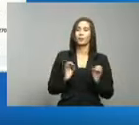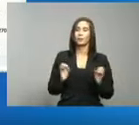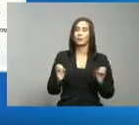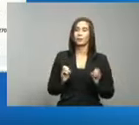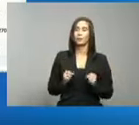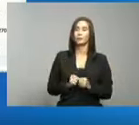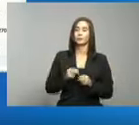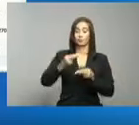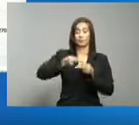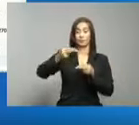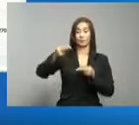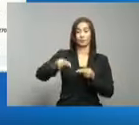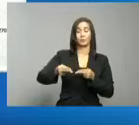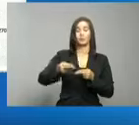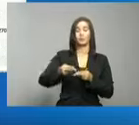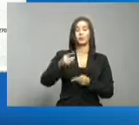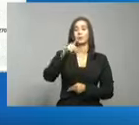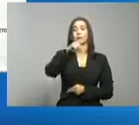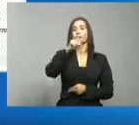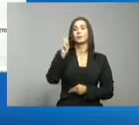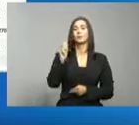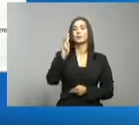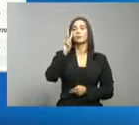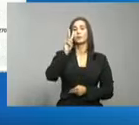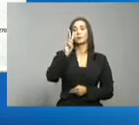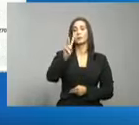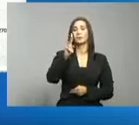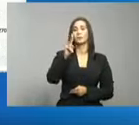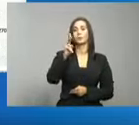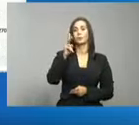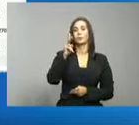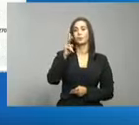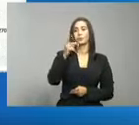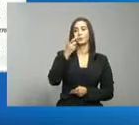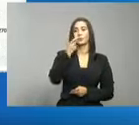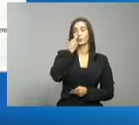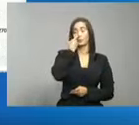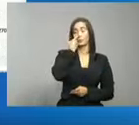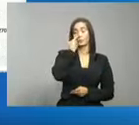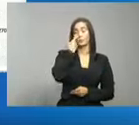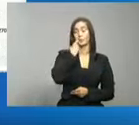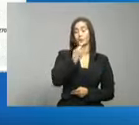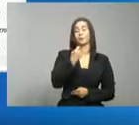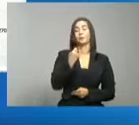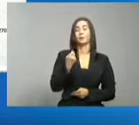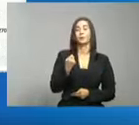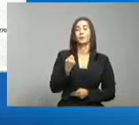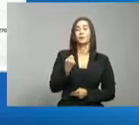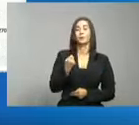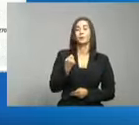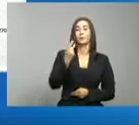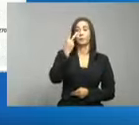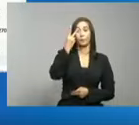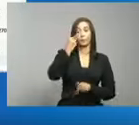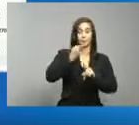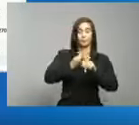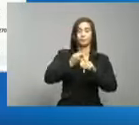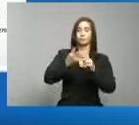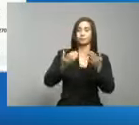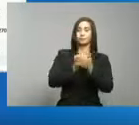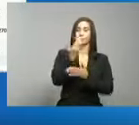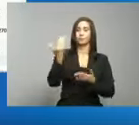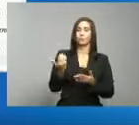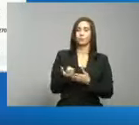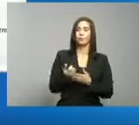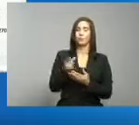Atomayor, Atomayor, casos acumulados, pruebas realizadas, 2 casos nuevos,